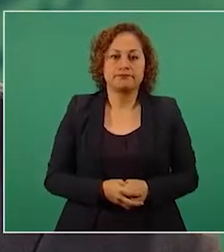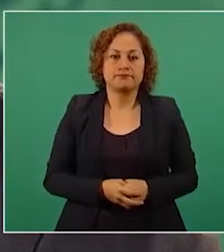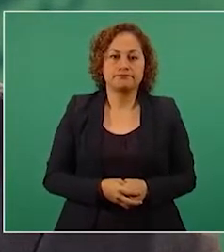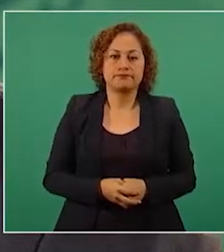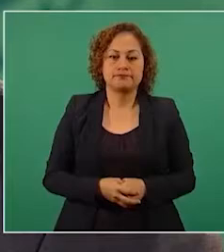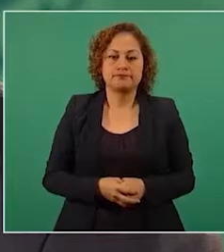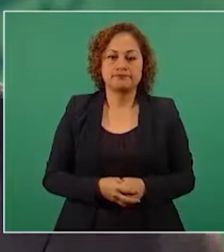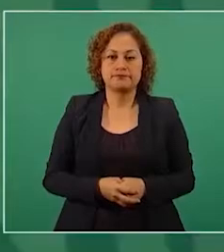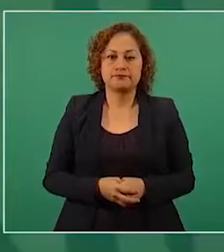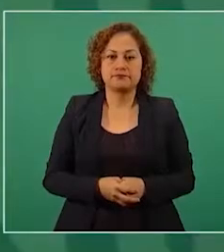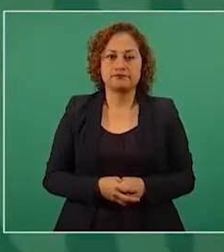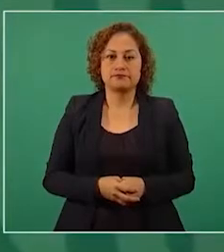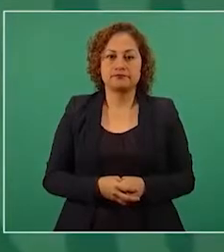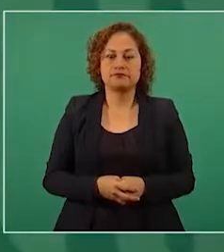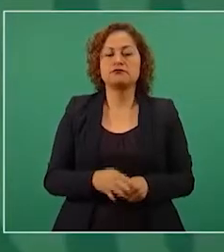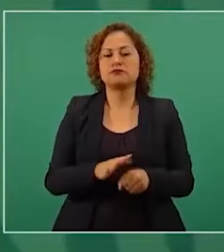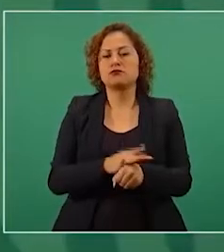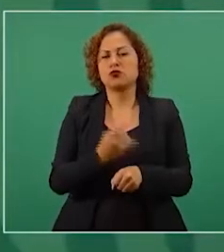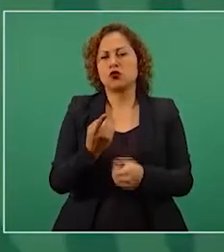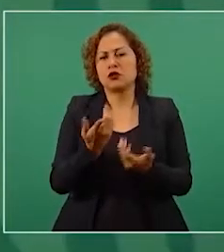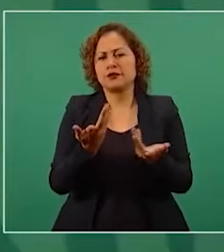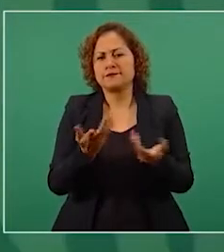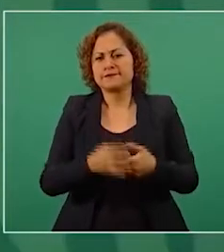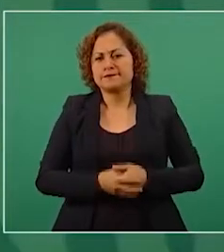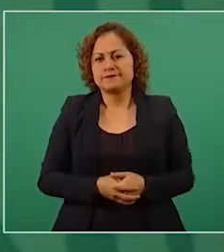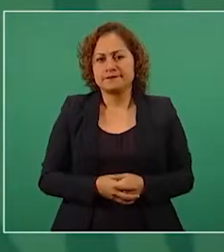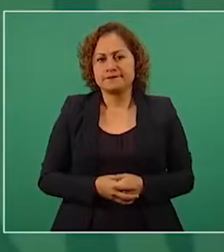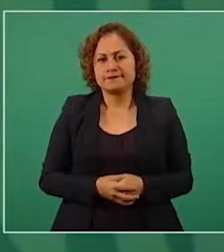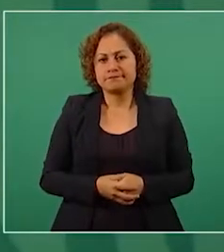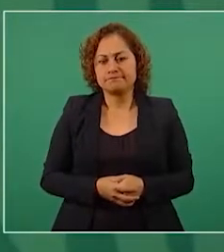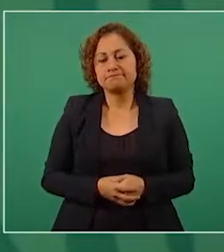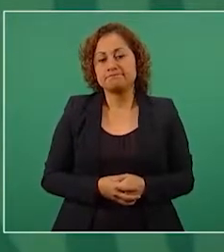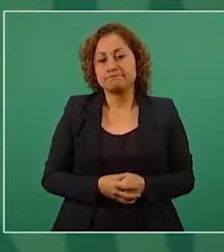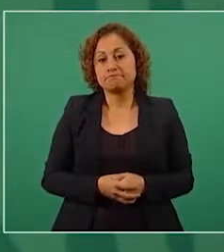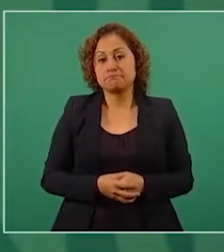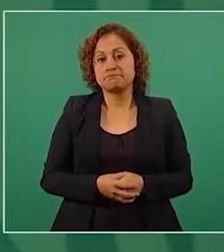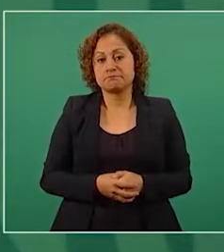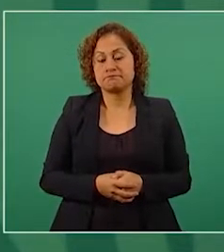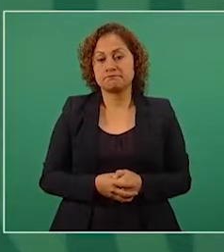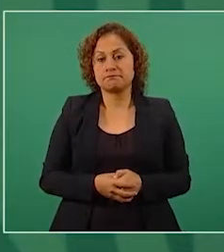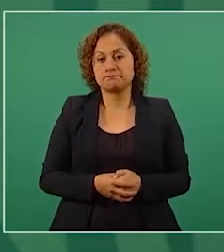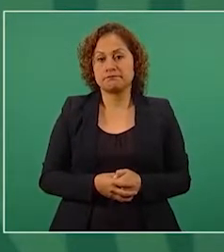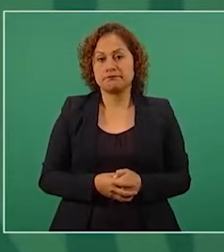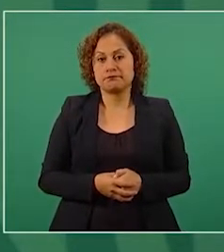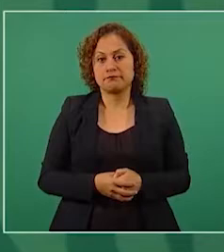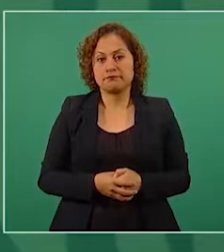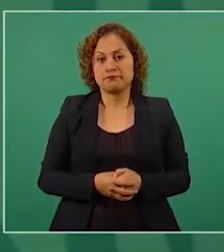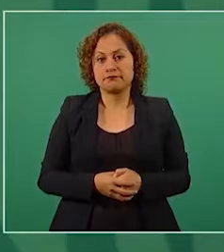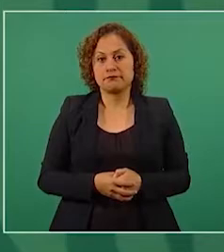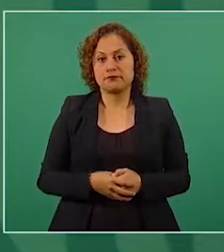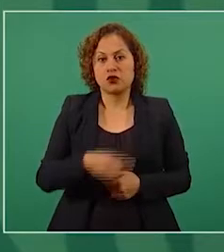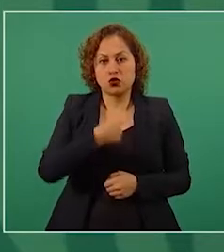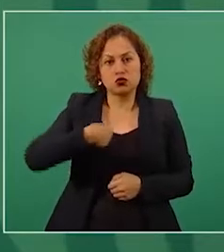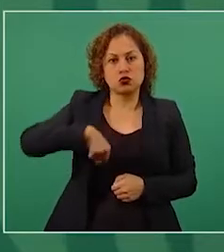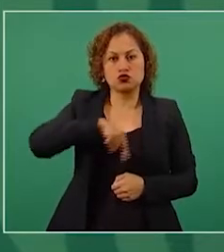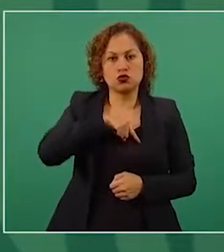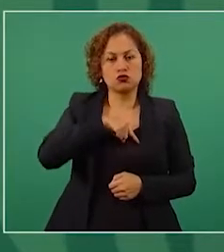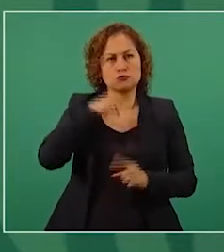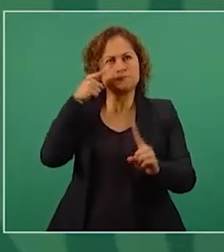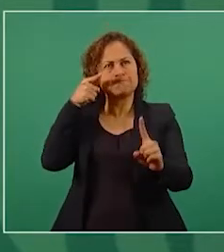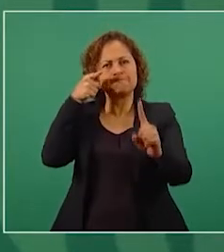¿Por qué tenemos nosotros que apostar a la democracia?